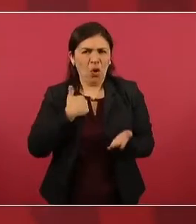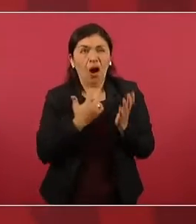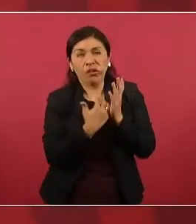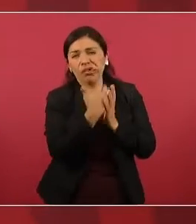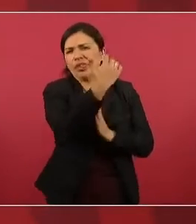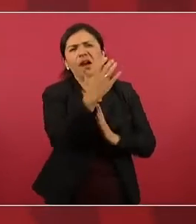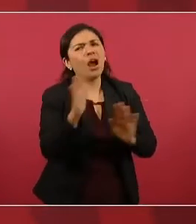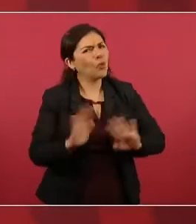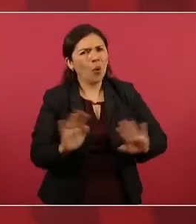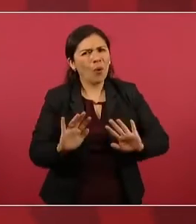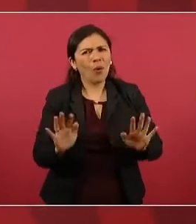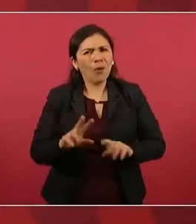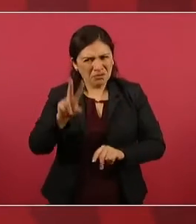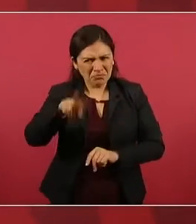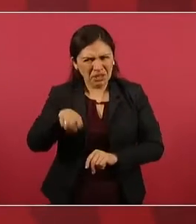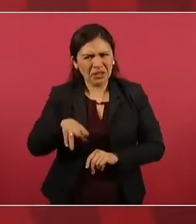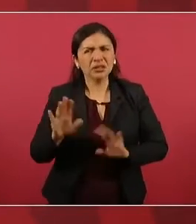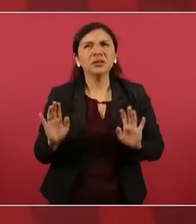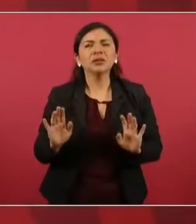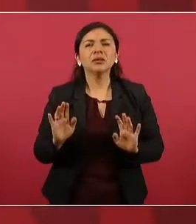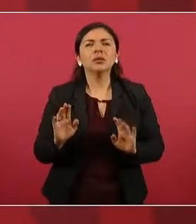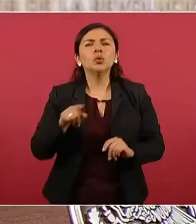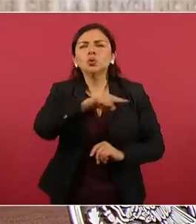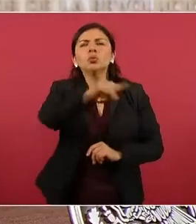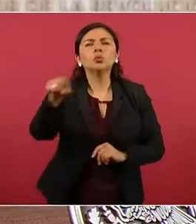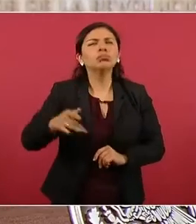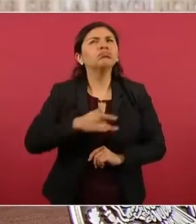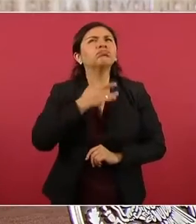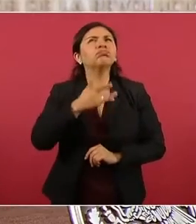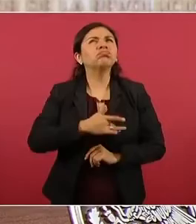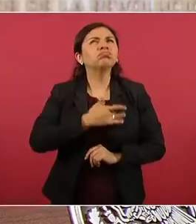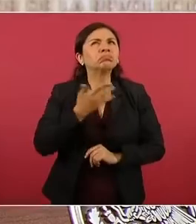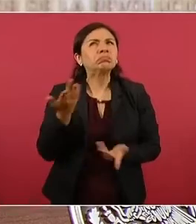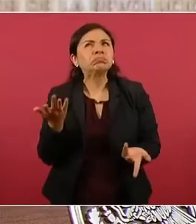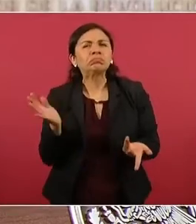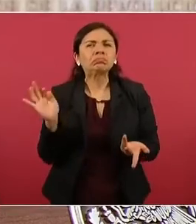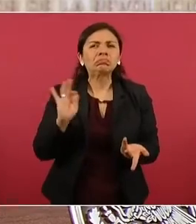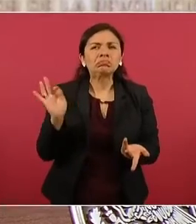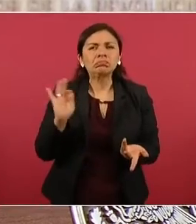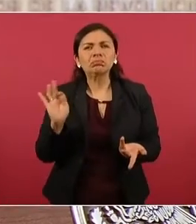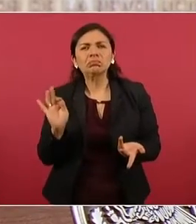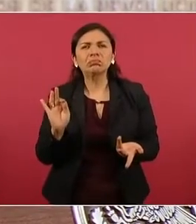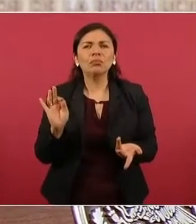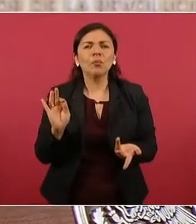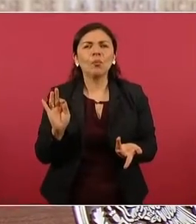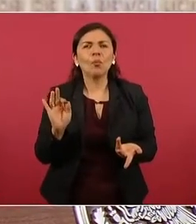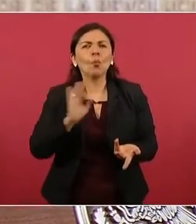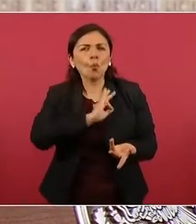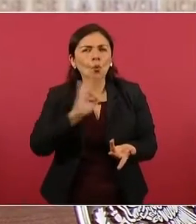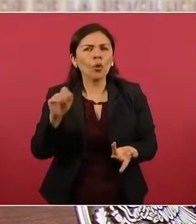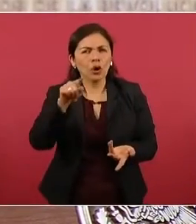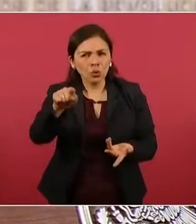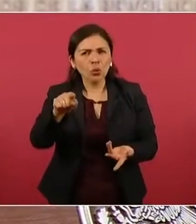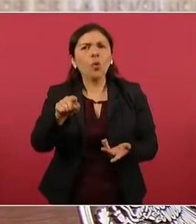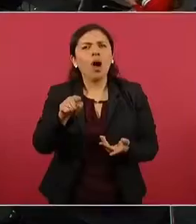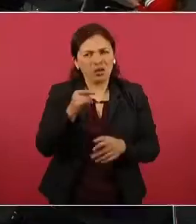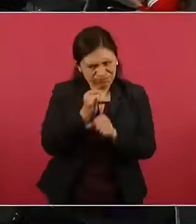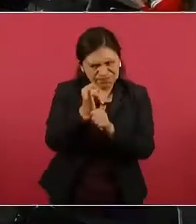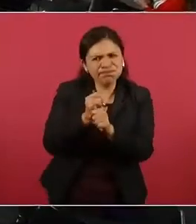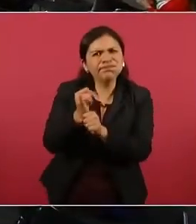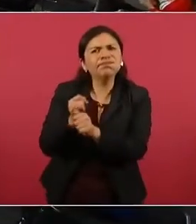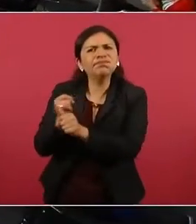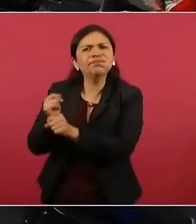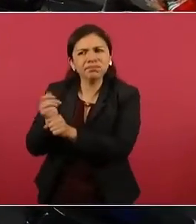Biblia, nos estamos viendo hoy viento.